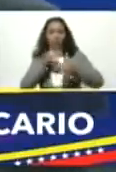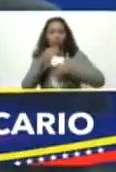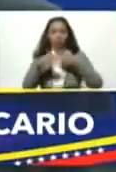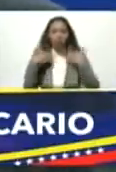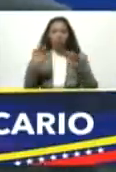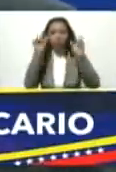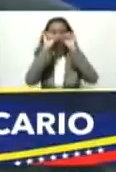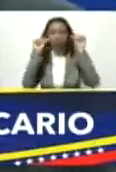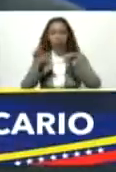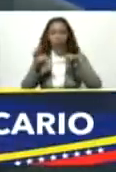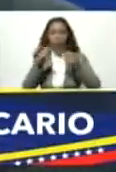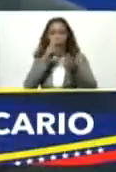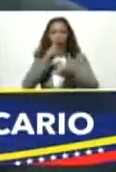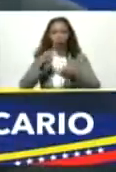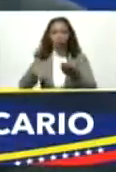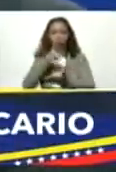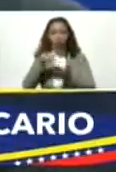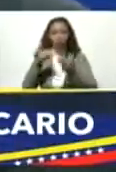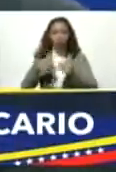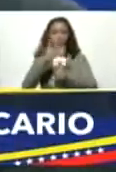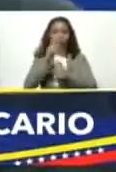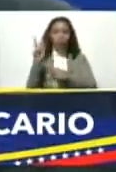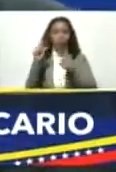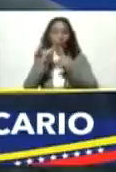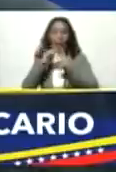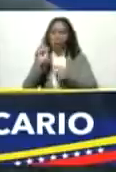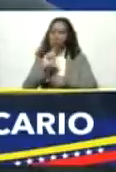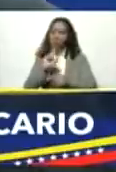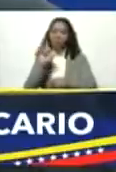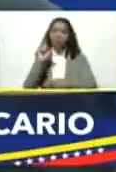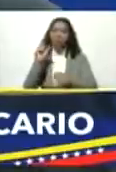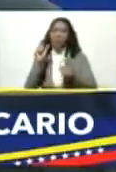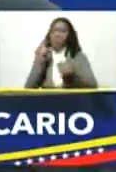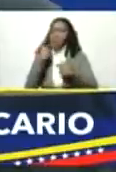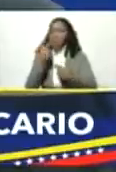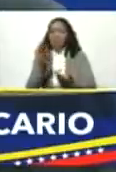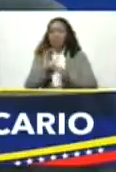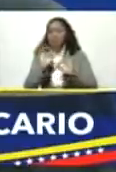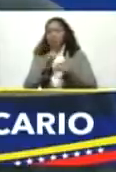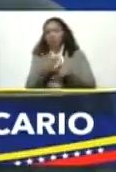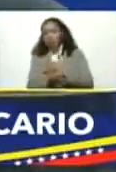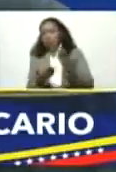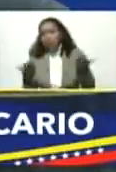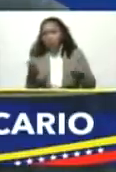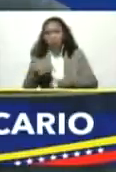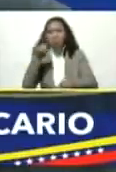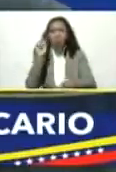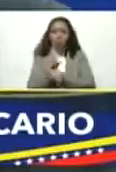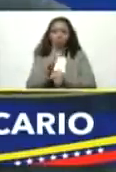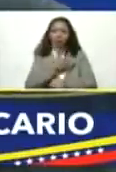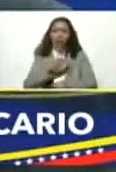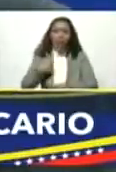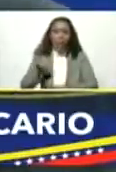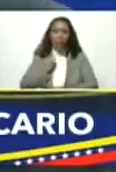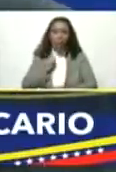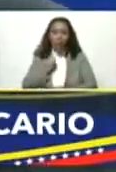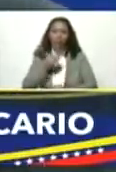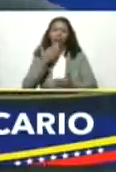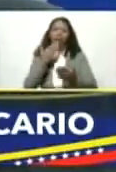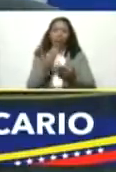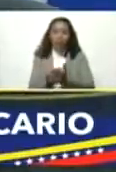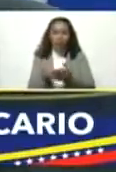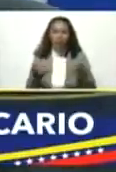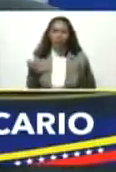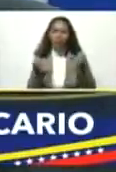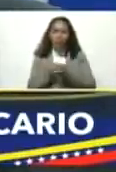sistema bancario nacional pero después de sus palabras ya no necesitamos decir nada o sea que lo único que querría aprovechar es para agradecer las